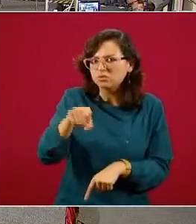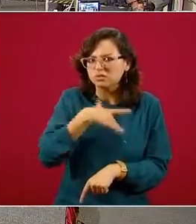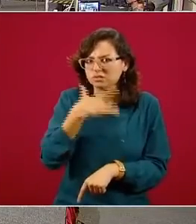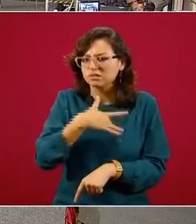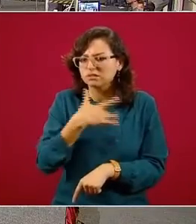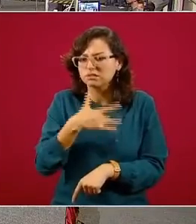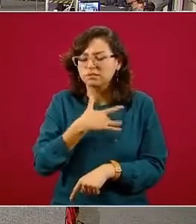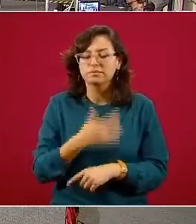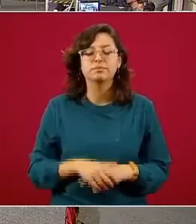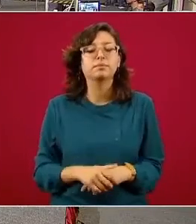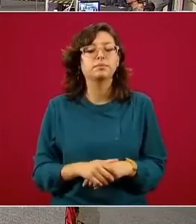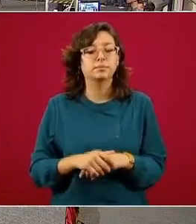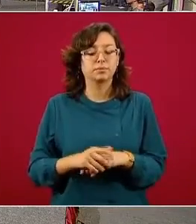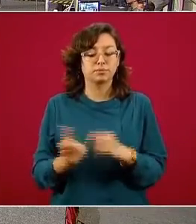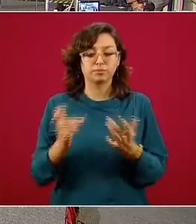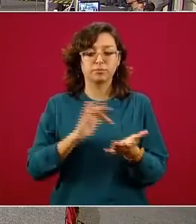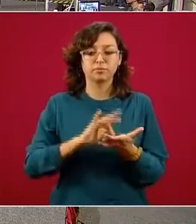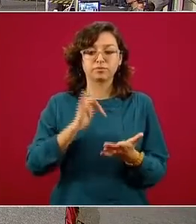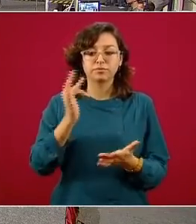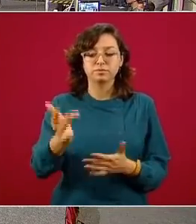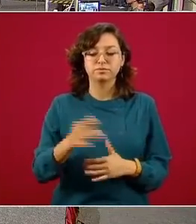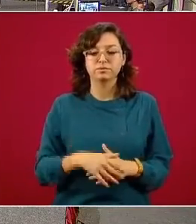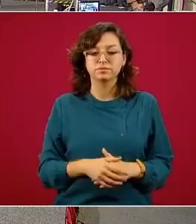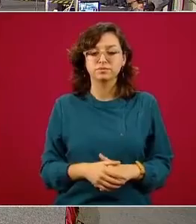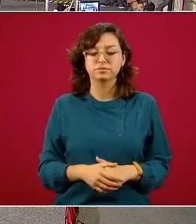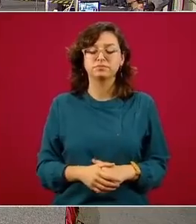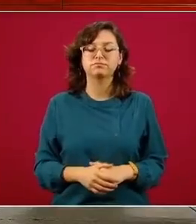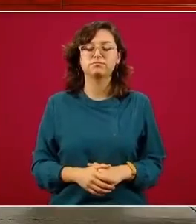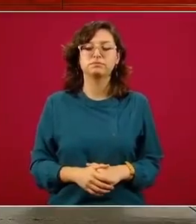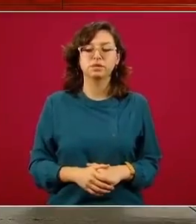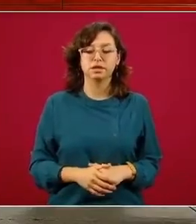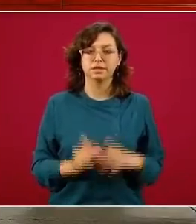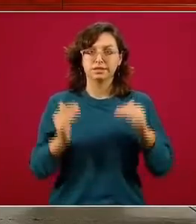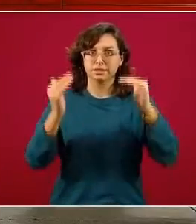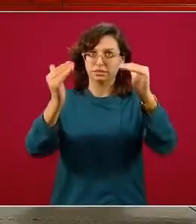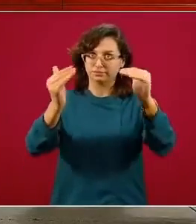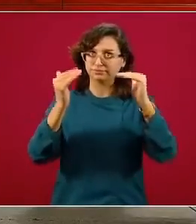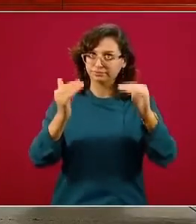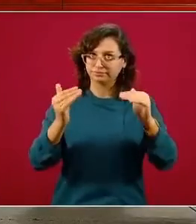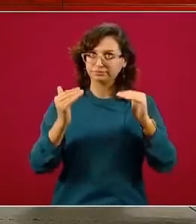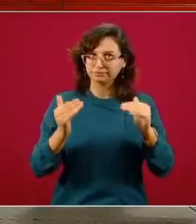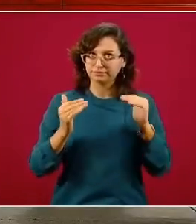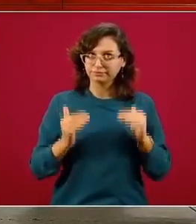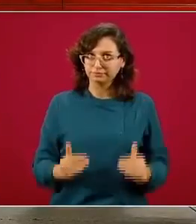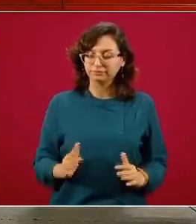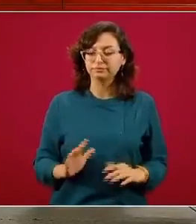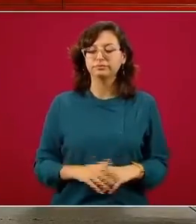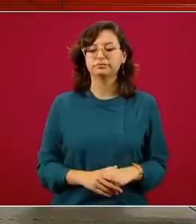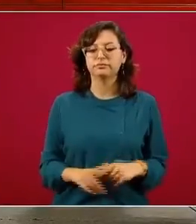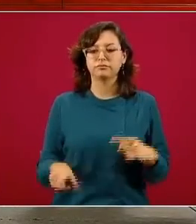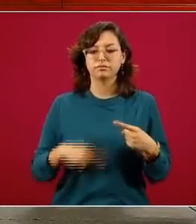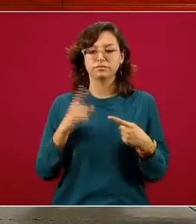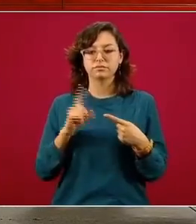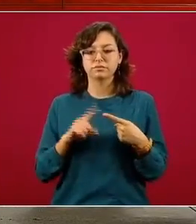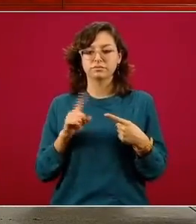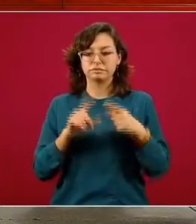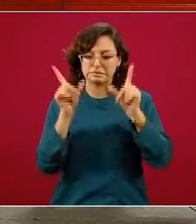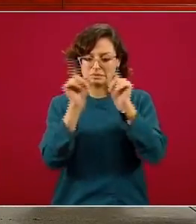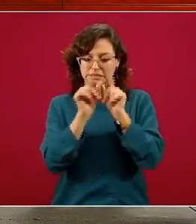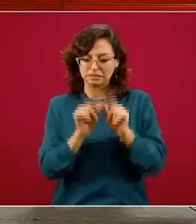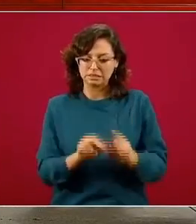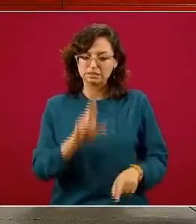Natalia Vitela a ver vamos por partes sobre la primero las que son más breves